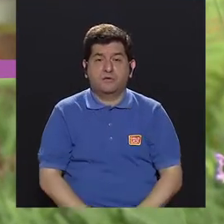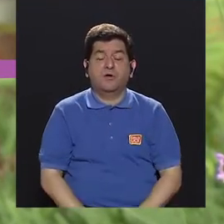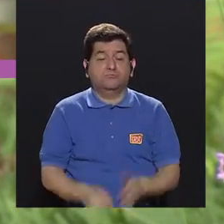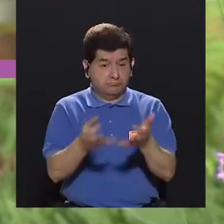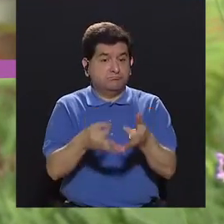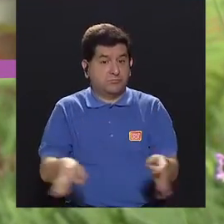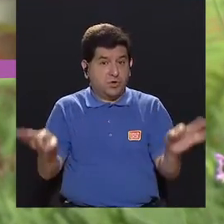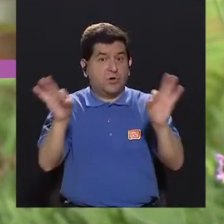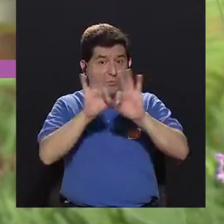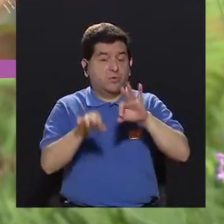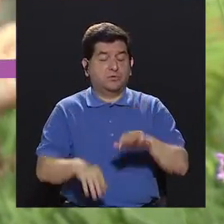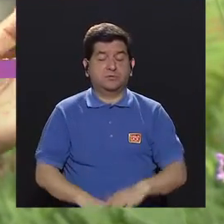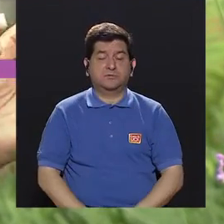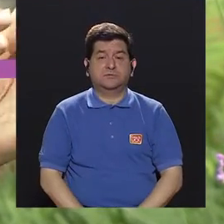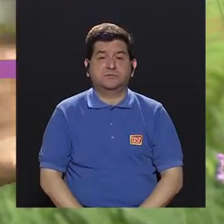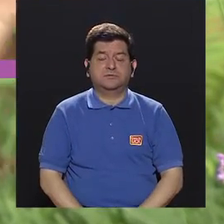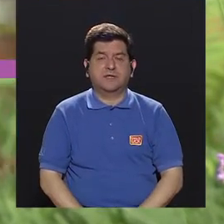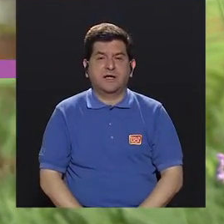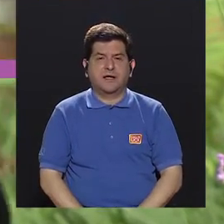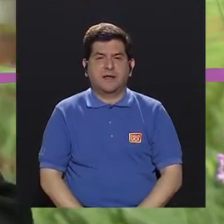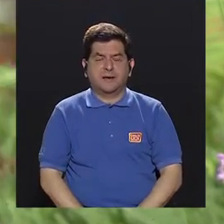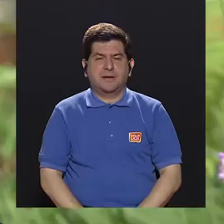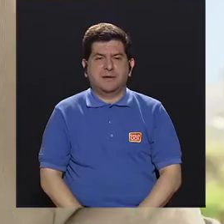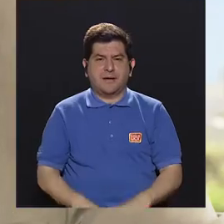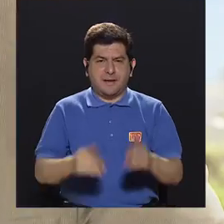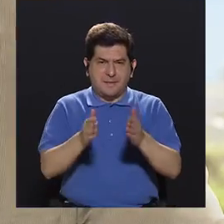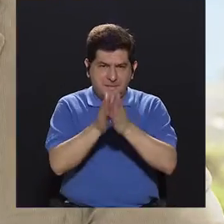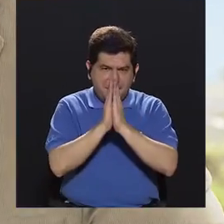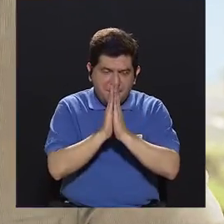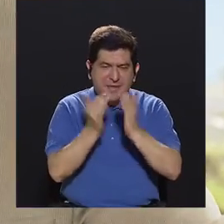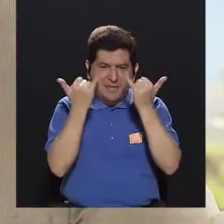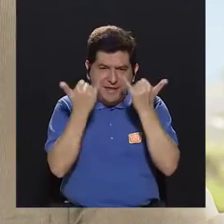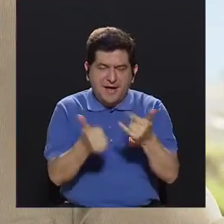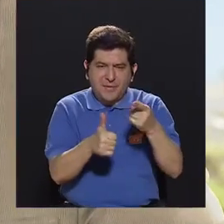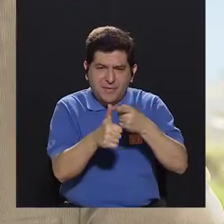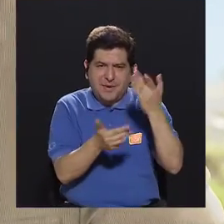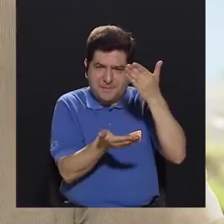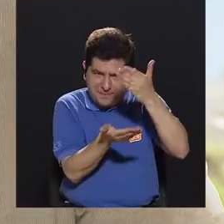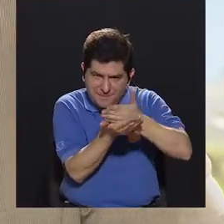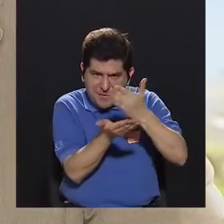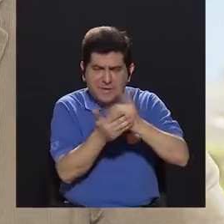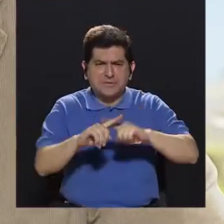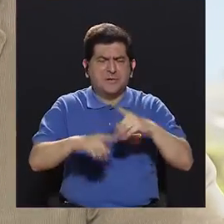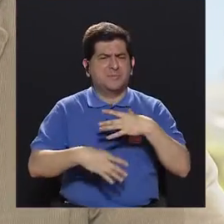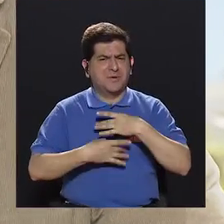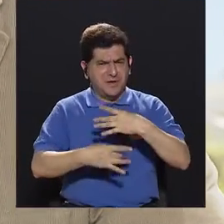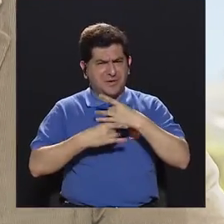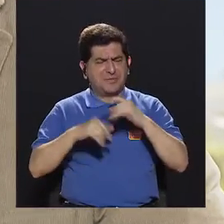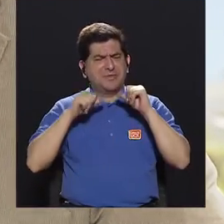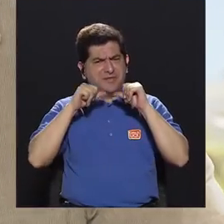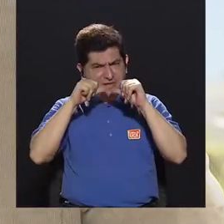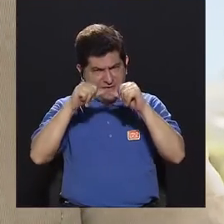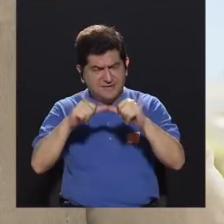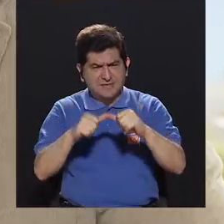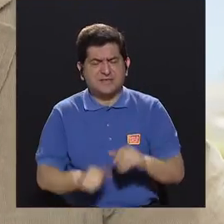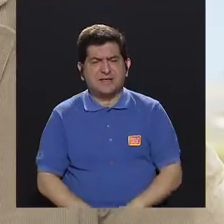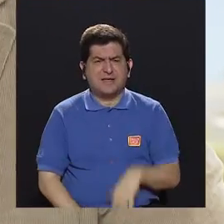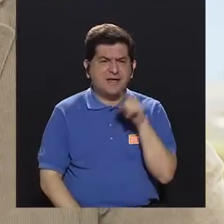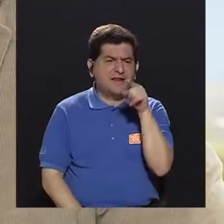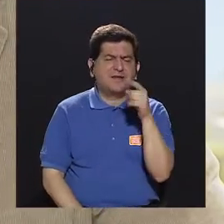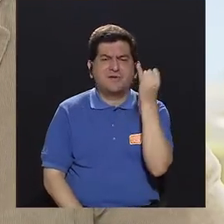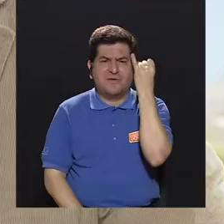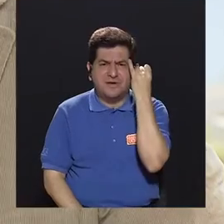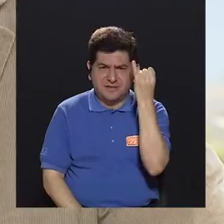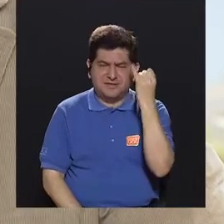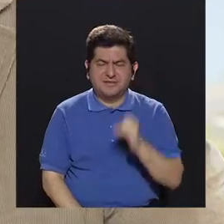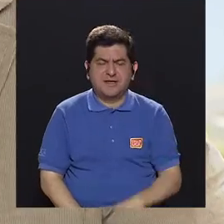considerable. Vamos a hacer una cosa, me están pidiendo hacer una primera pausa, pero sí me interesa mucho regresar y tomar en